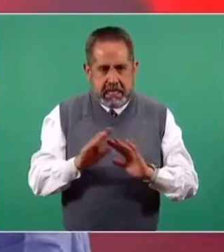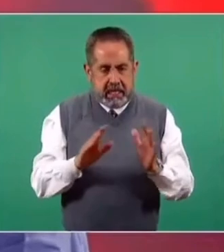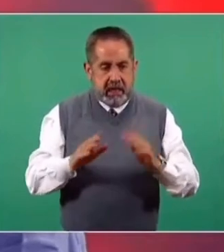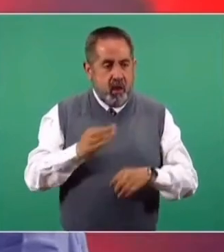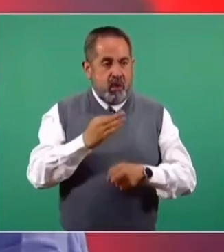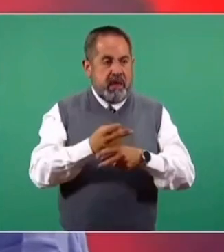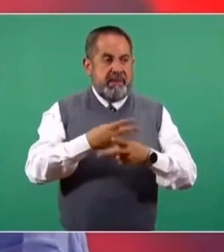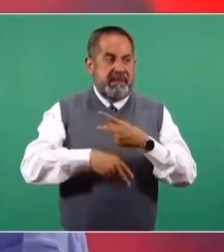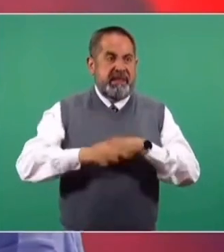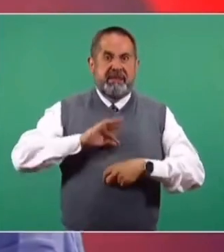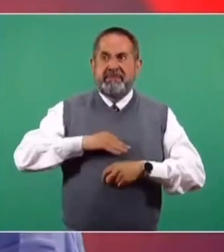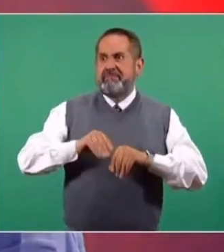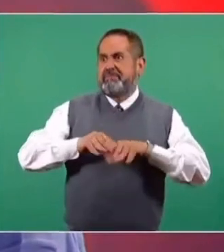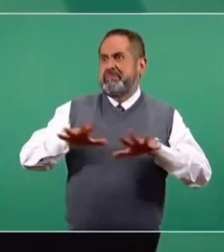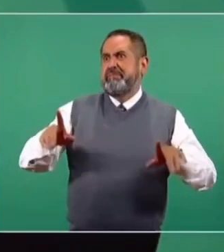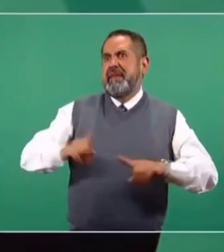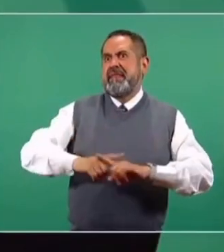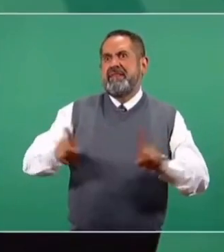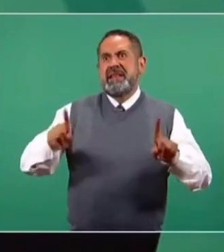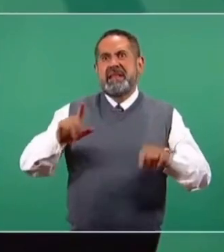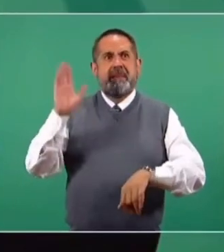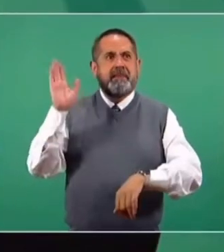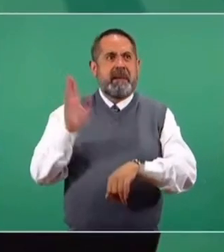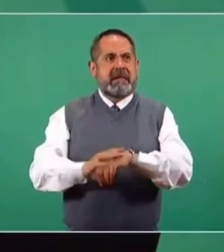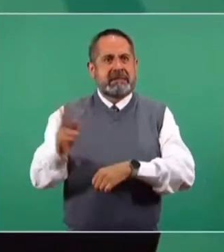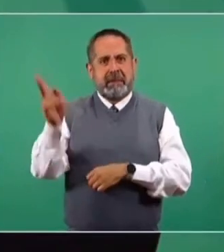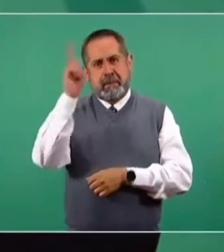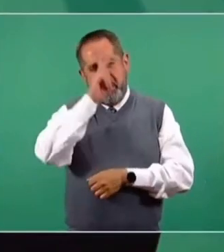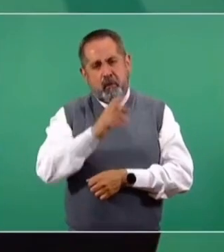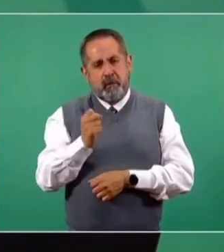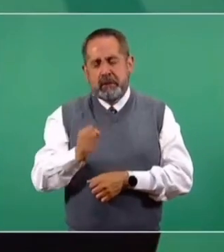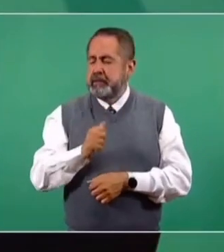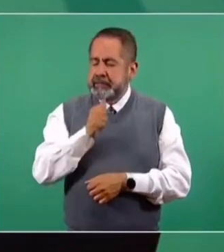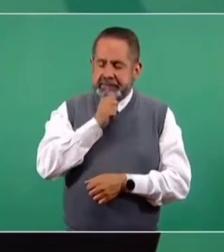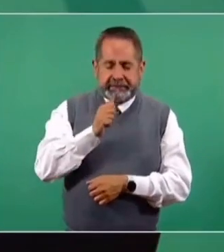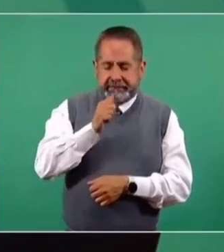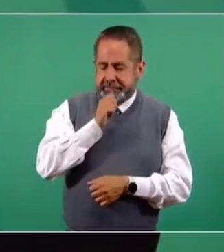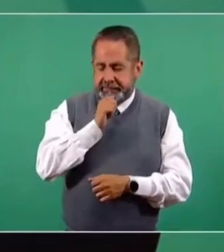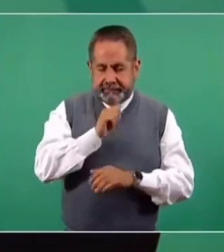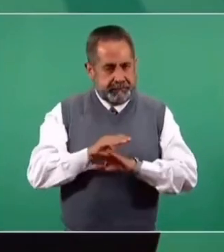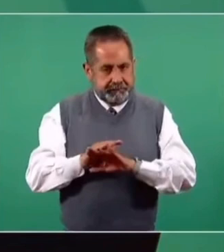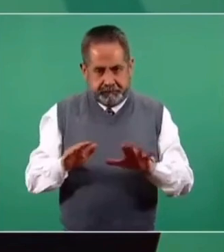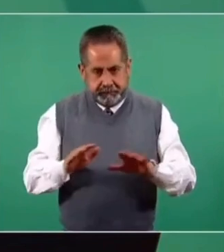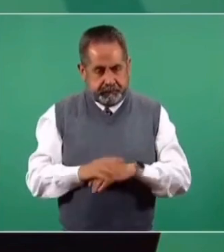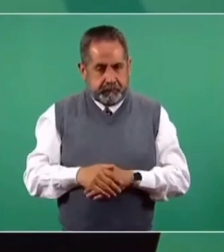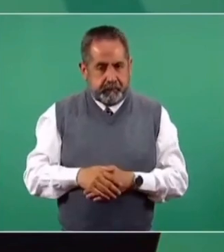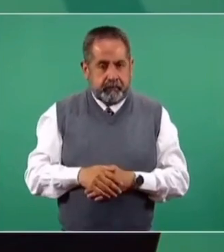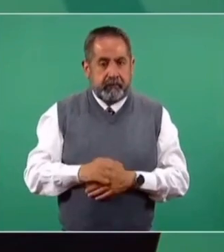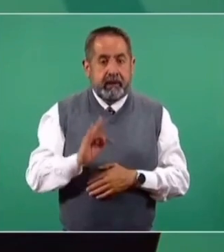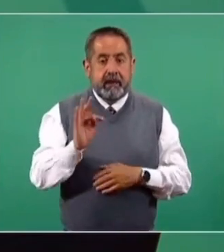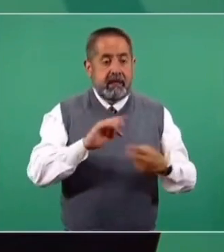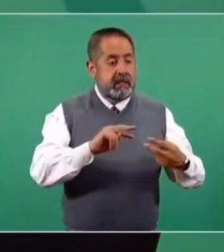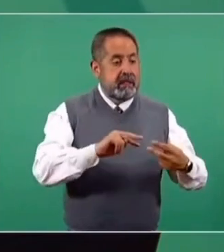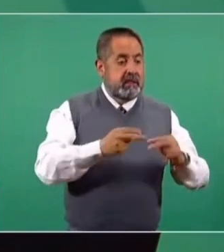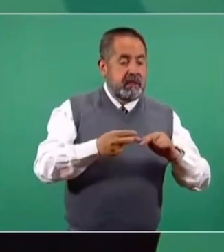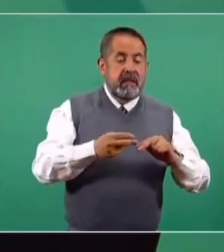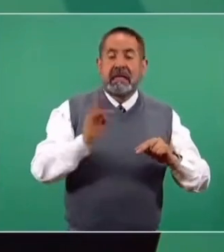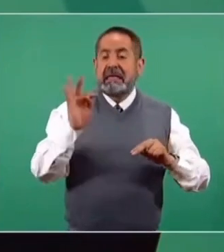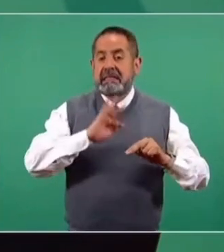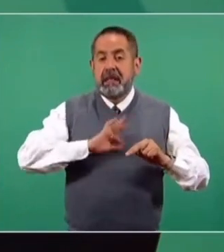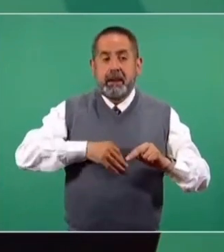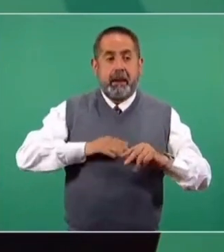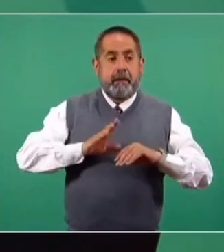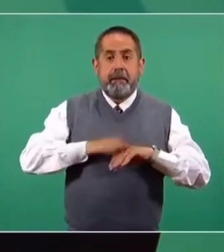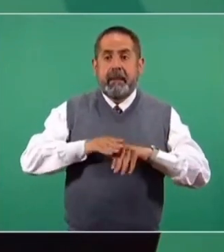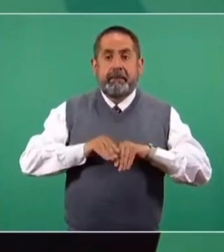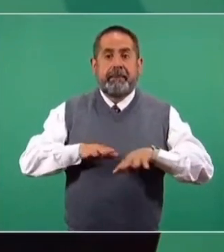epidemia sustancialmente diferente. Desde luego, lo que más preocuparía sería que se vuelva más transmisible o más